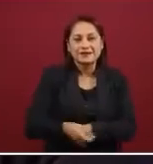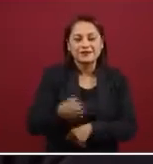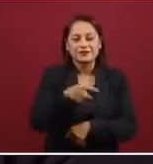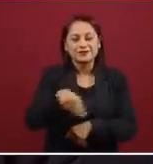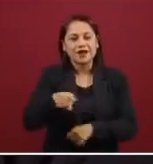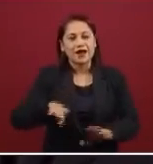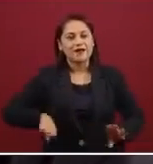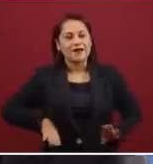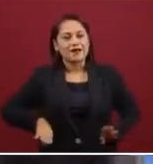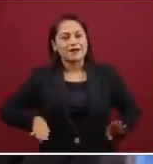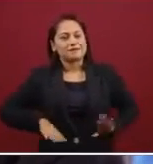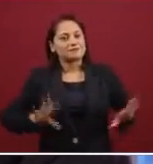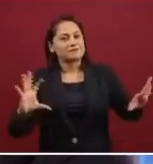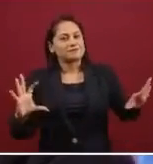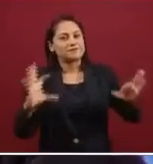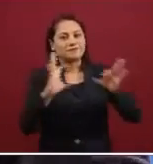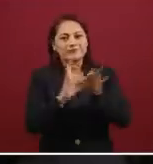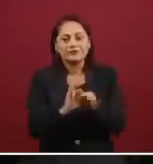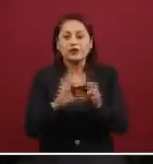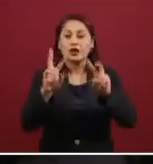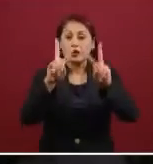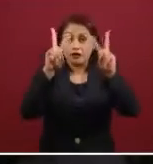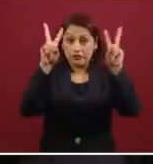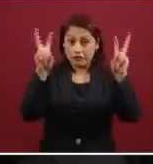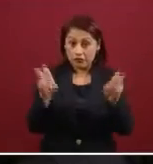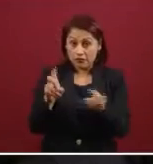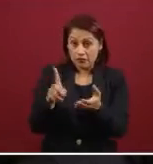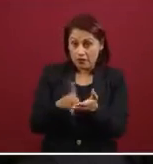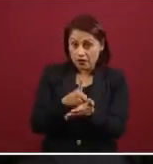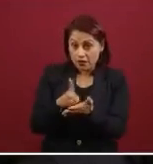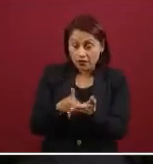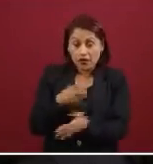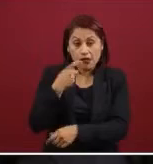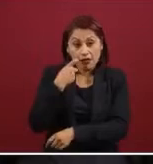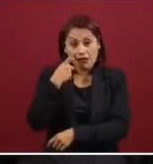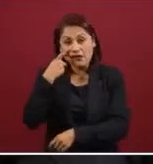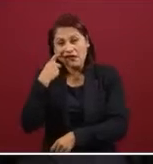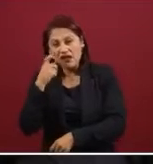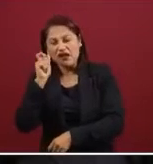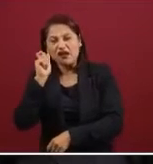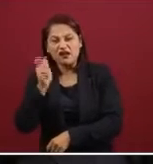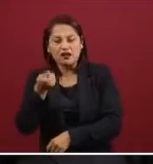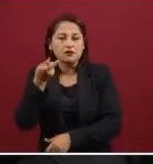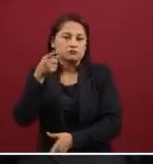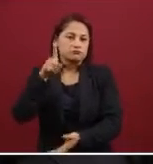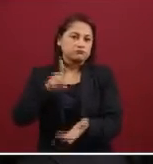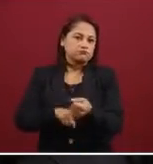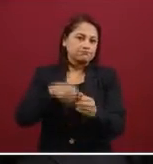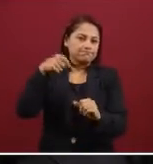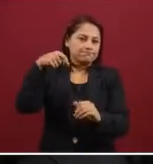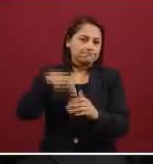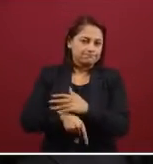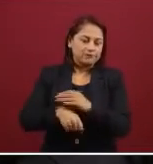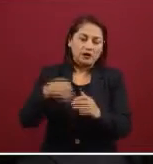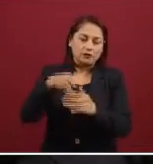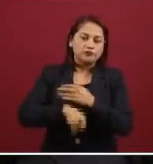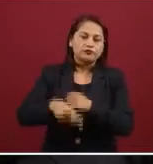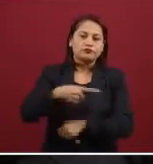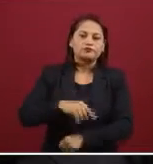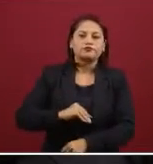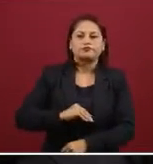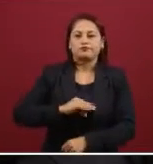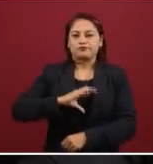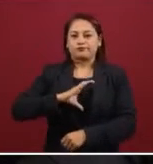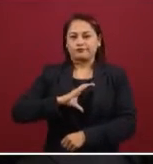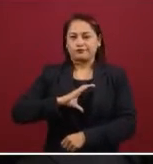es, como el tema de las adicciones es un tema de autoestima, pues se trata de a los niños estimular,